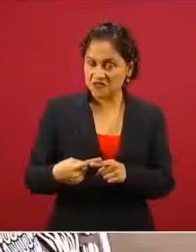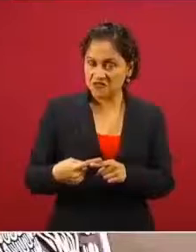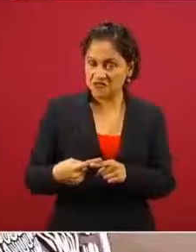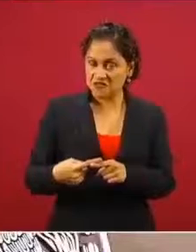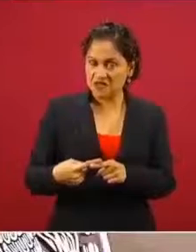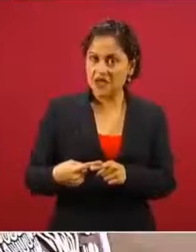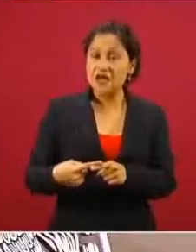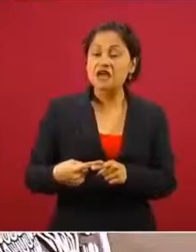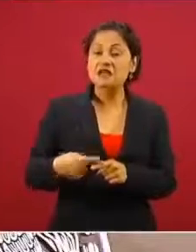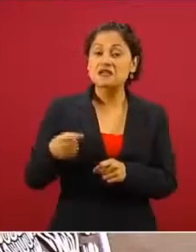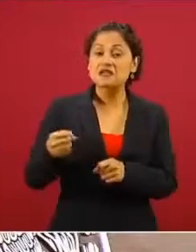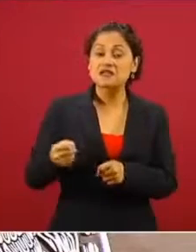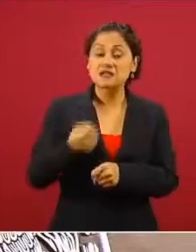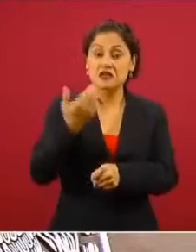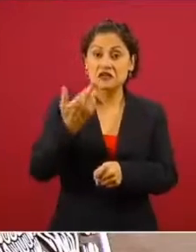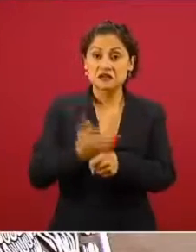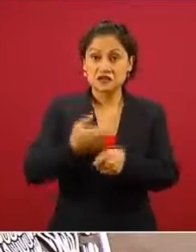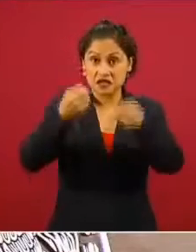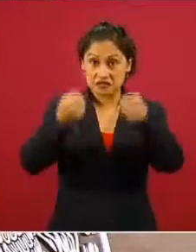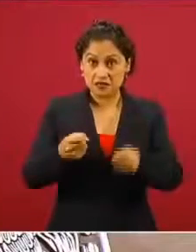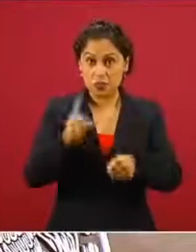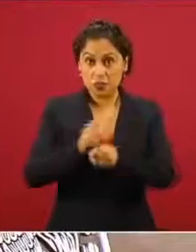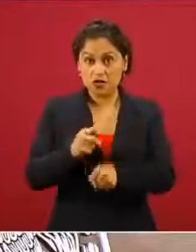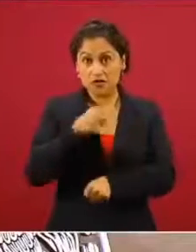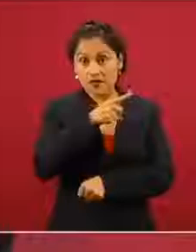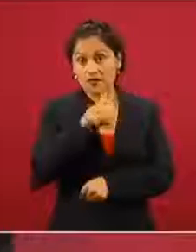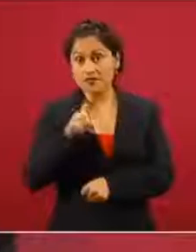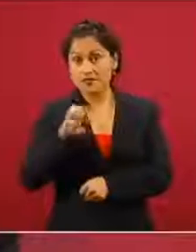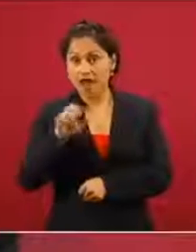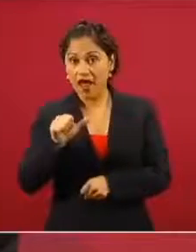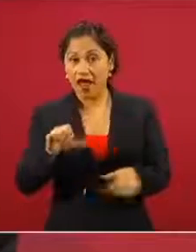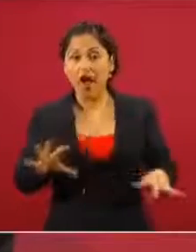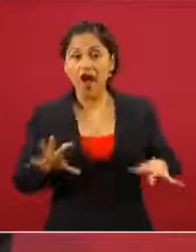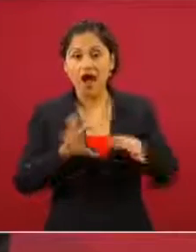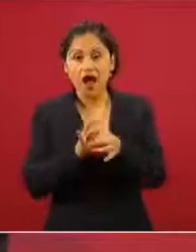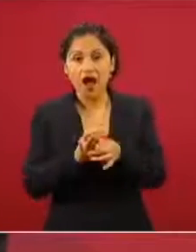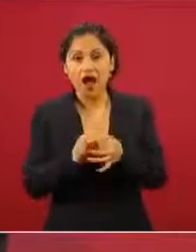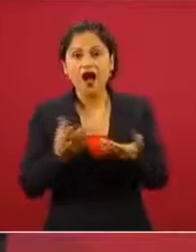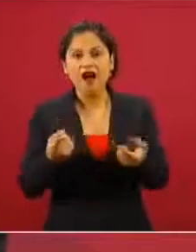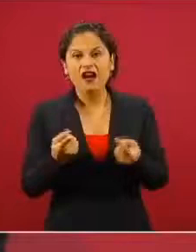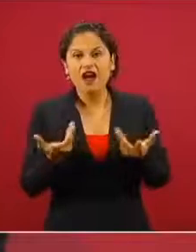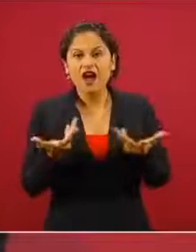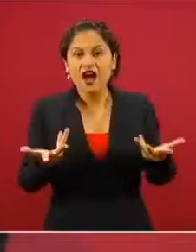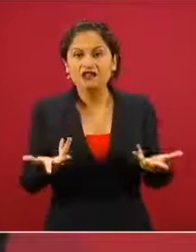en qué consistió